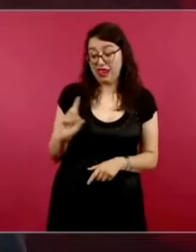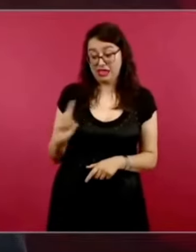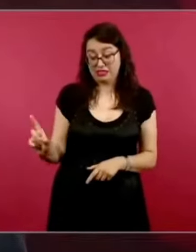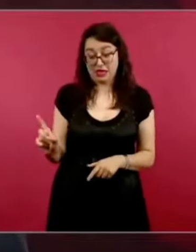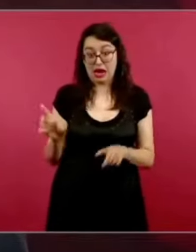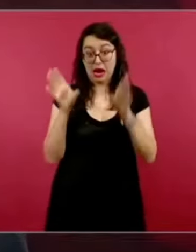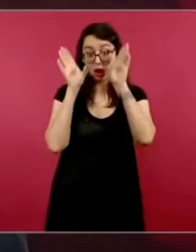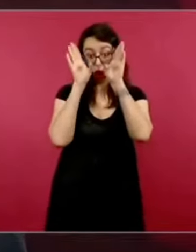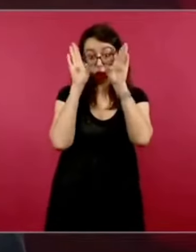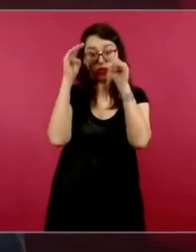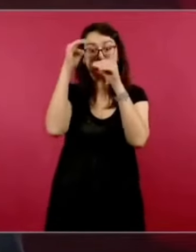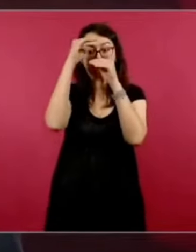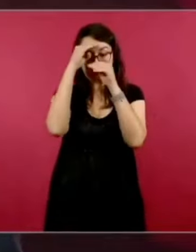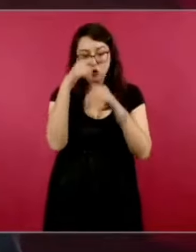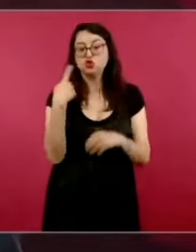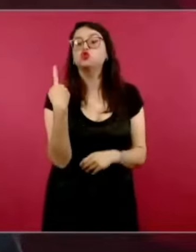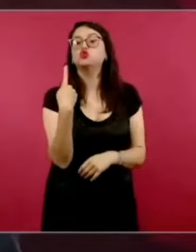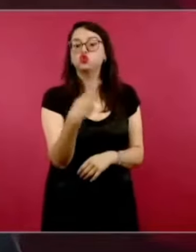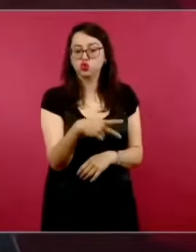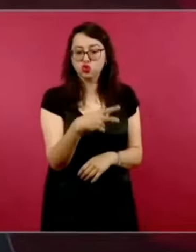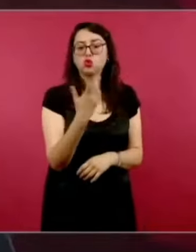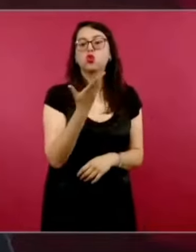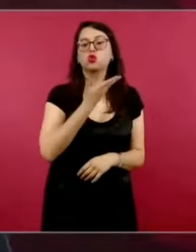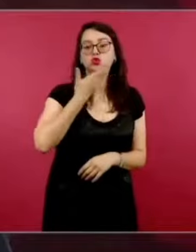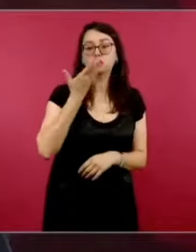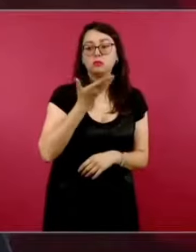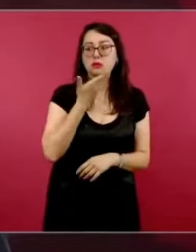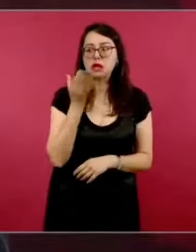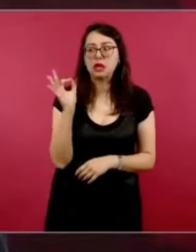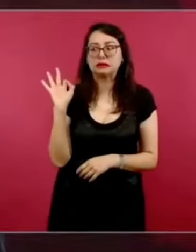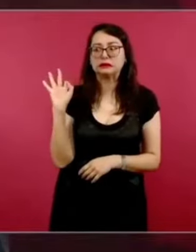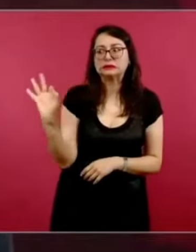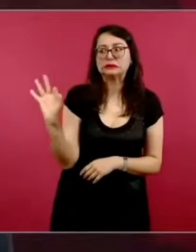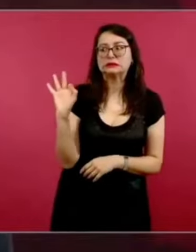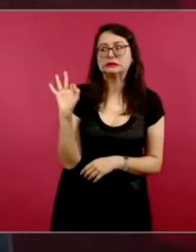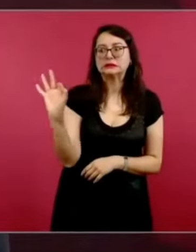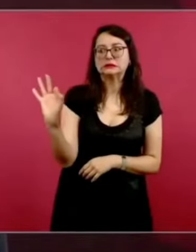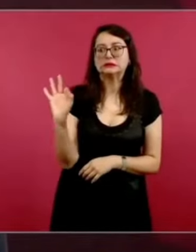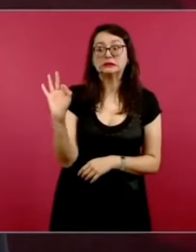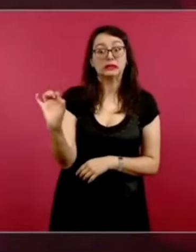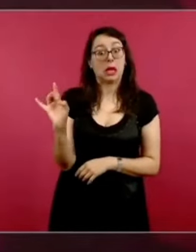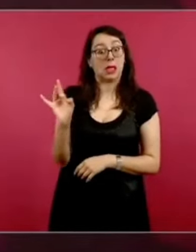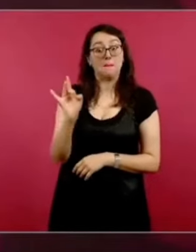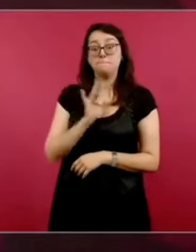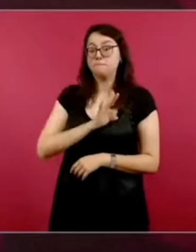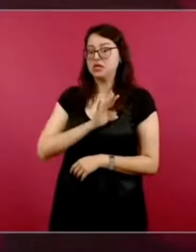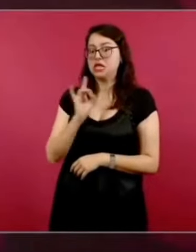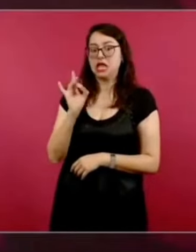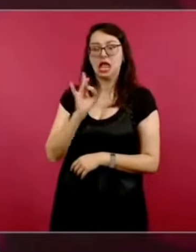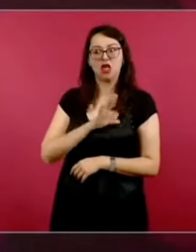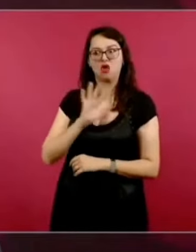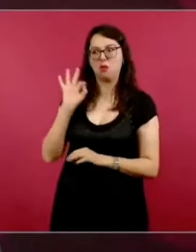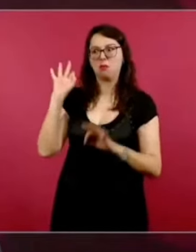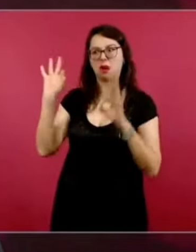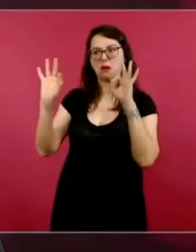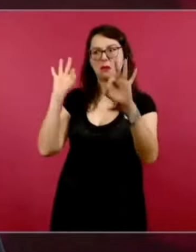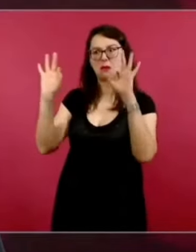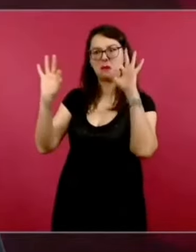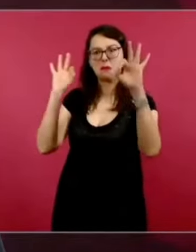publicistas y agentes extranjeros